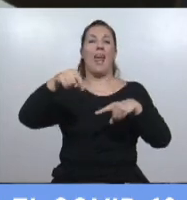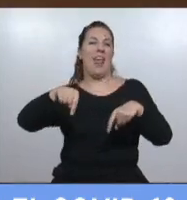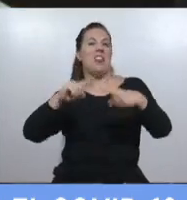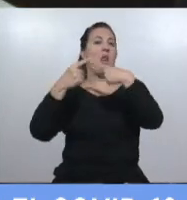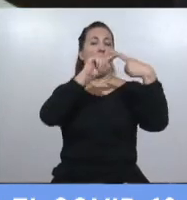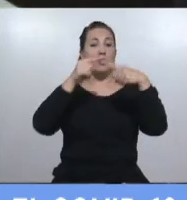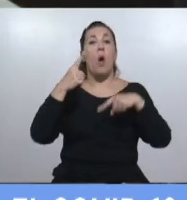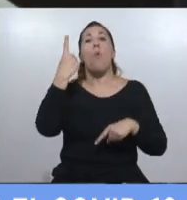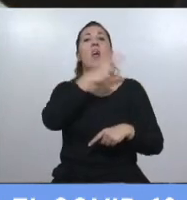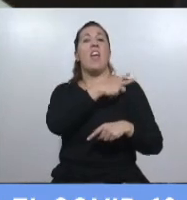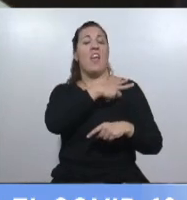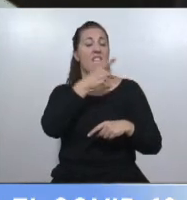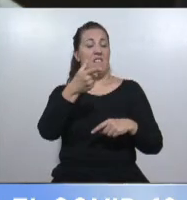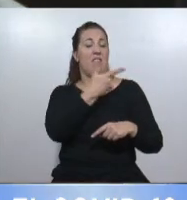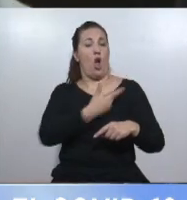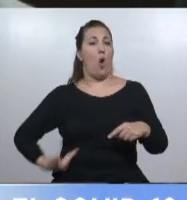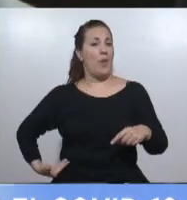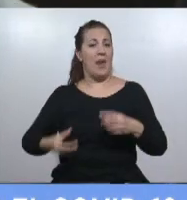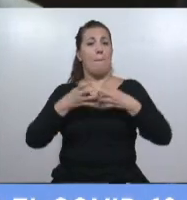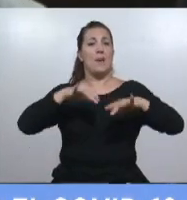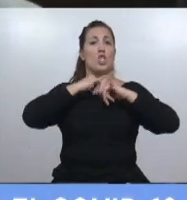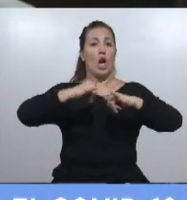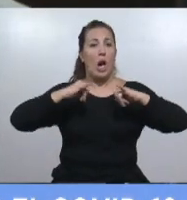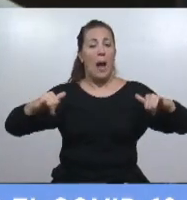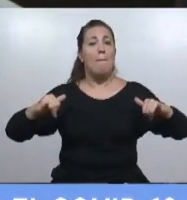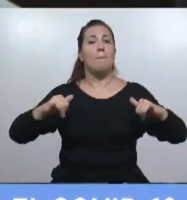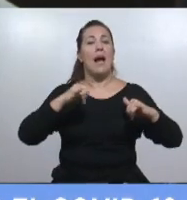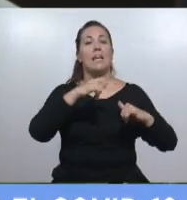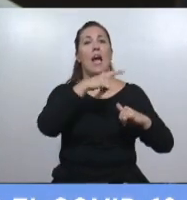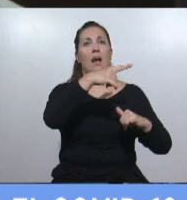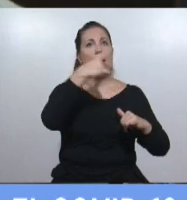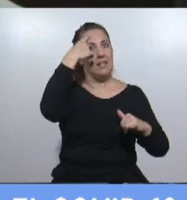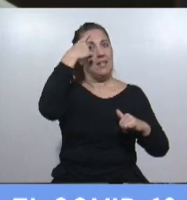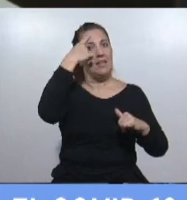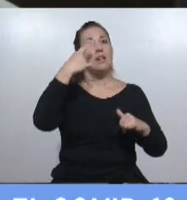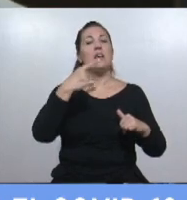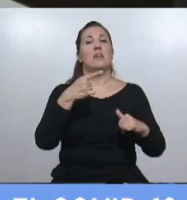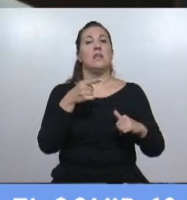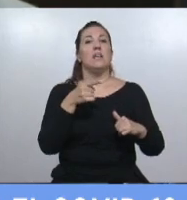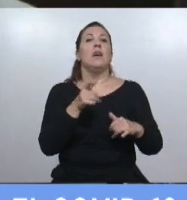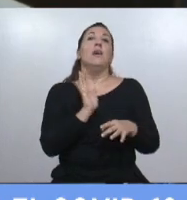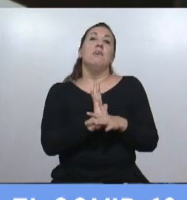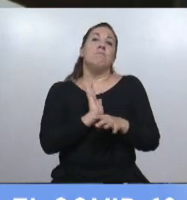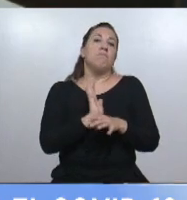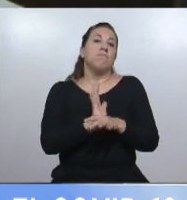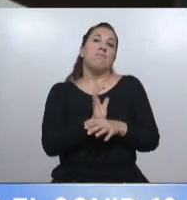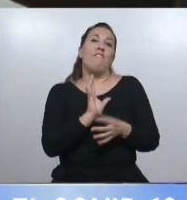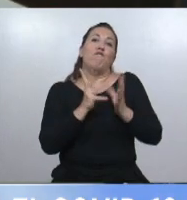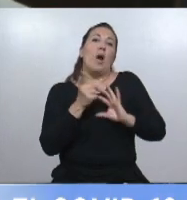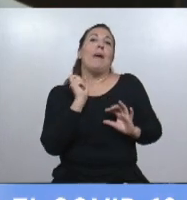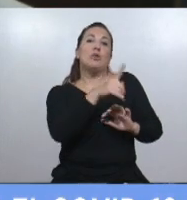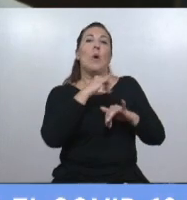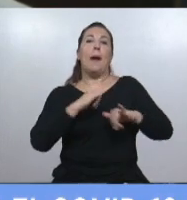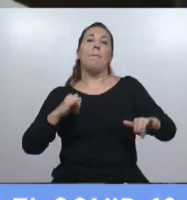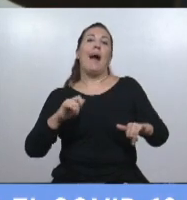que lanzó su campaña presidente y entendió que era parte de su campaña quedar